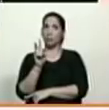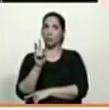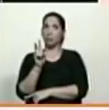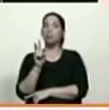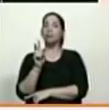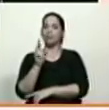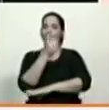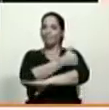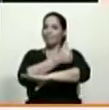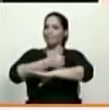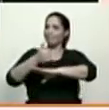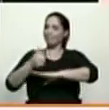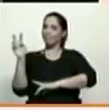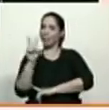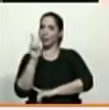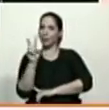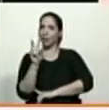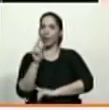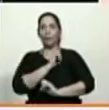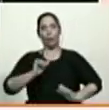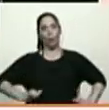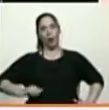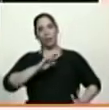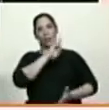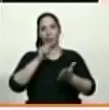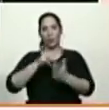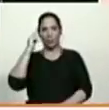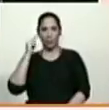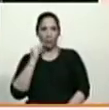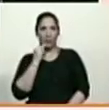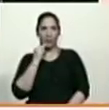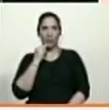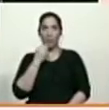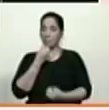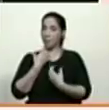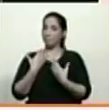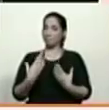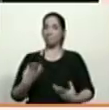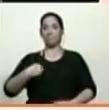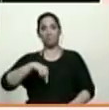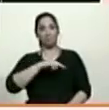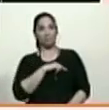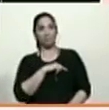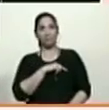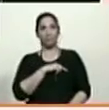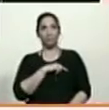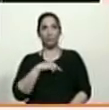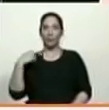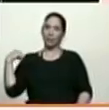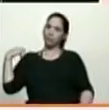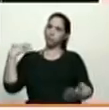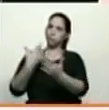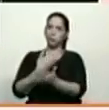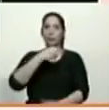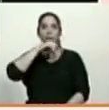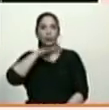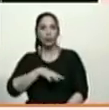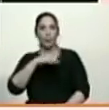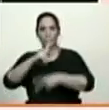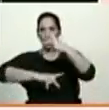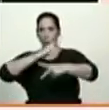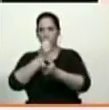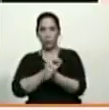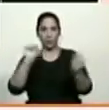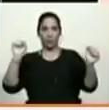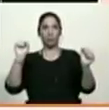las autoridades venezolanas y la Fuerza Armada Nacional Bolivariana. Así que nosotros, Liz, históricamente, nuestro proceso de independencia